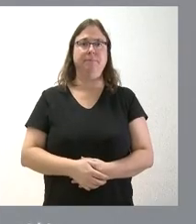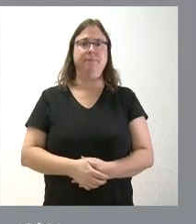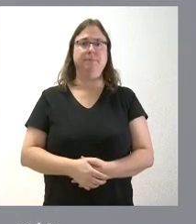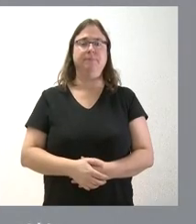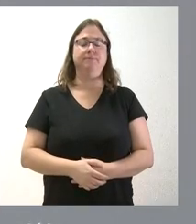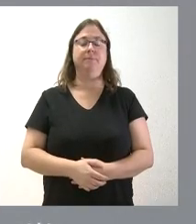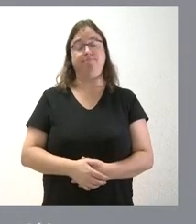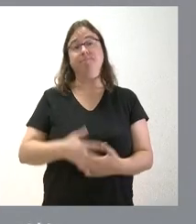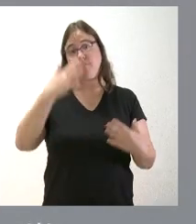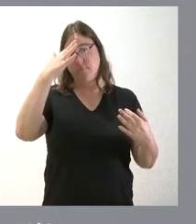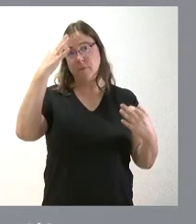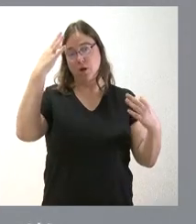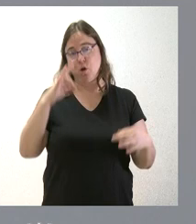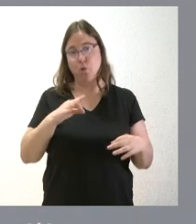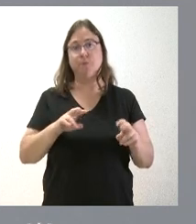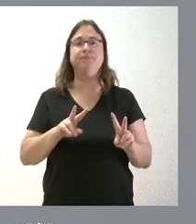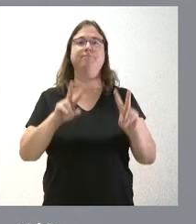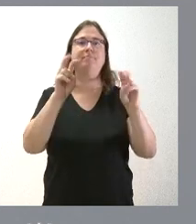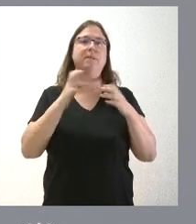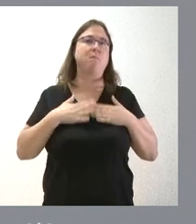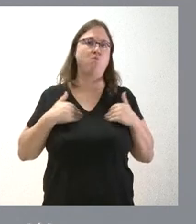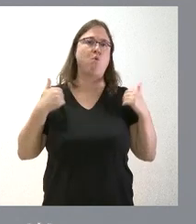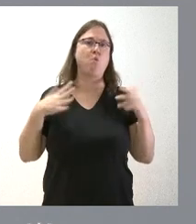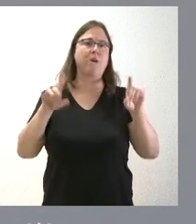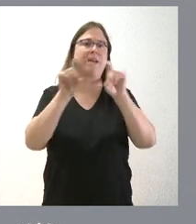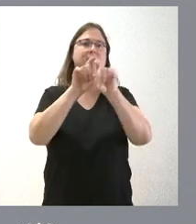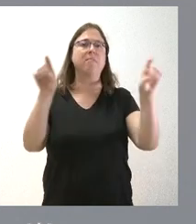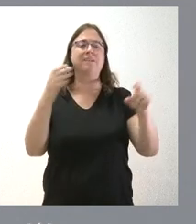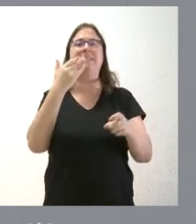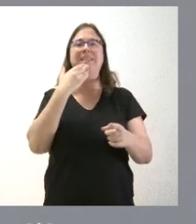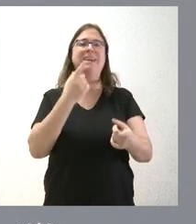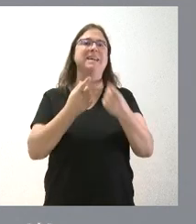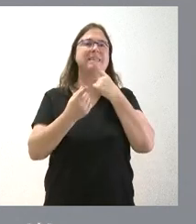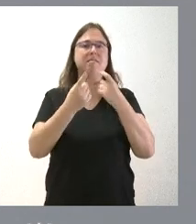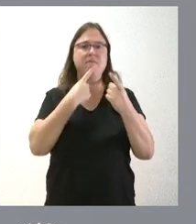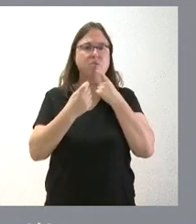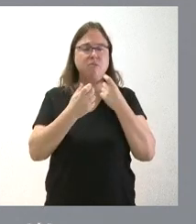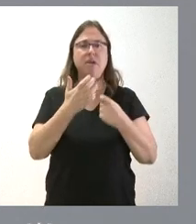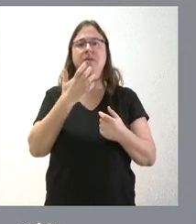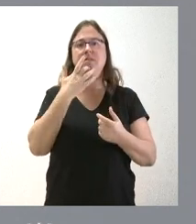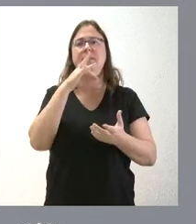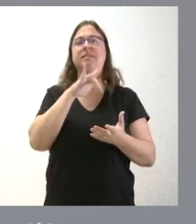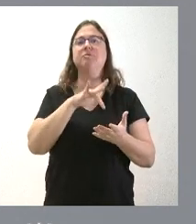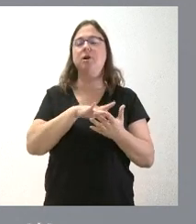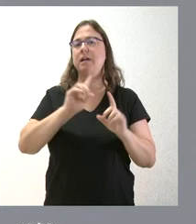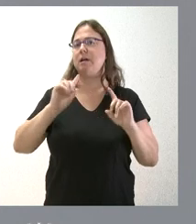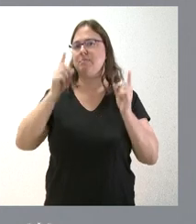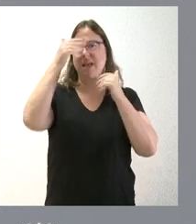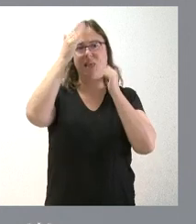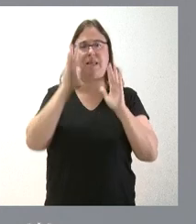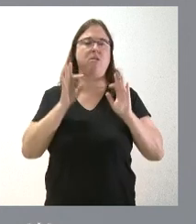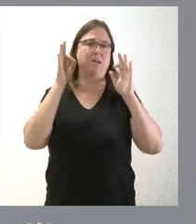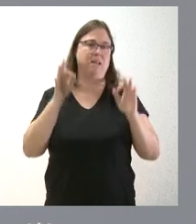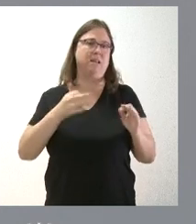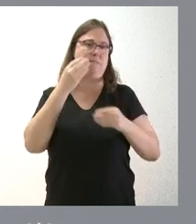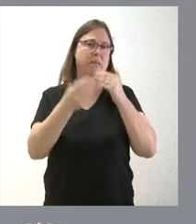Pues, lógicamente, es un elemento cualquier empresa que tiene alguna dificultad que lleva a prestar la máxima atención. Así lo hacemos desde la